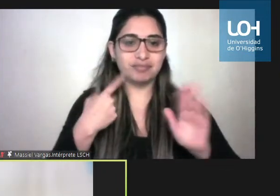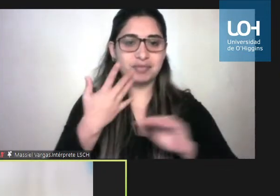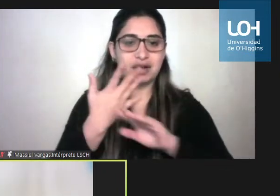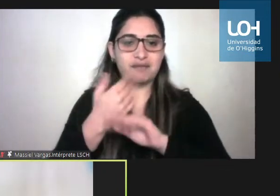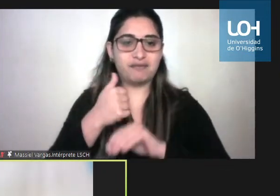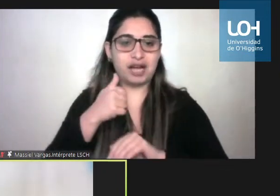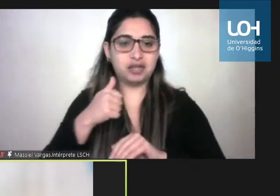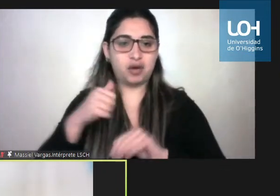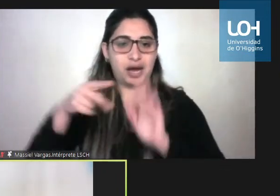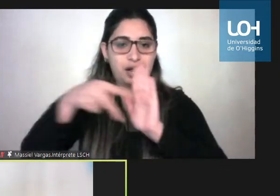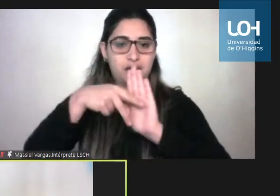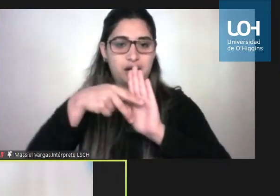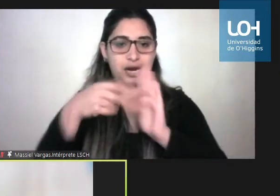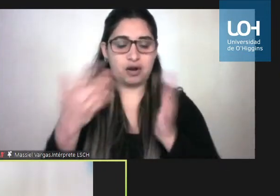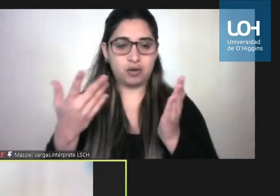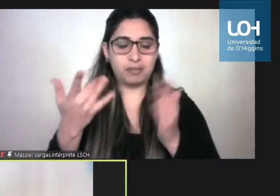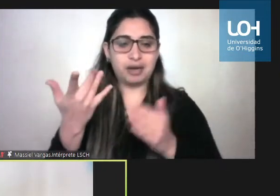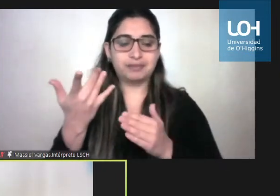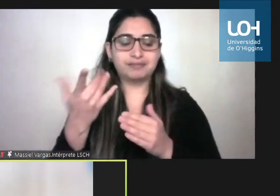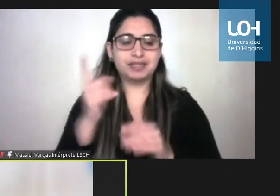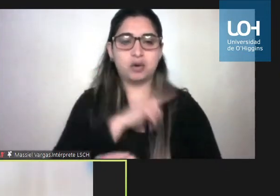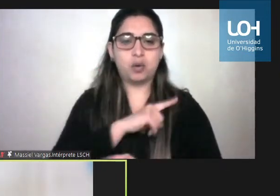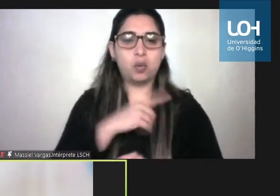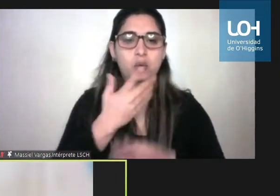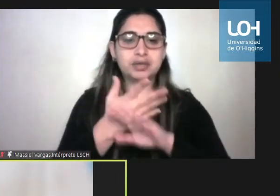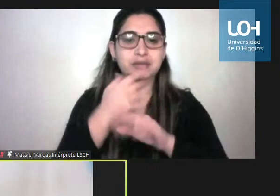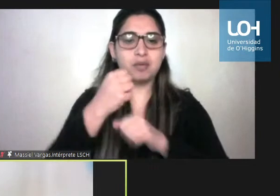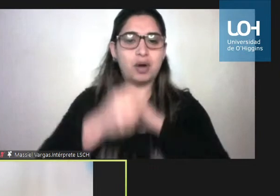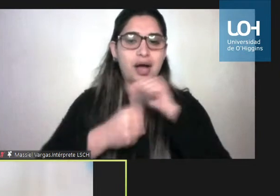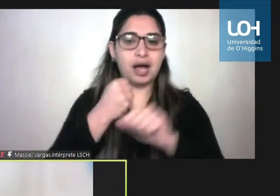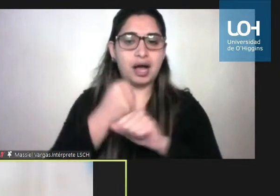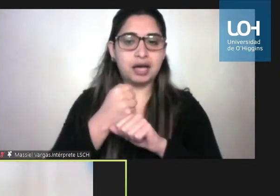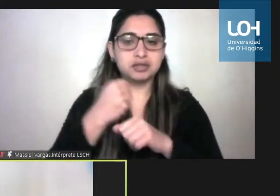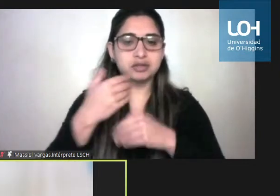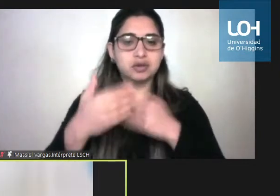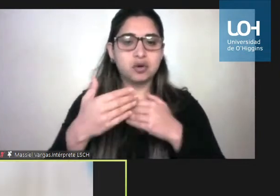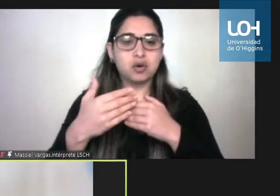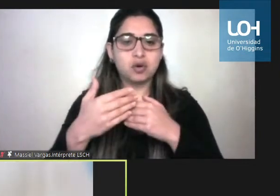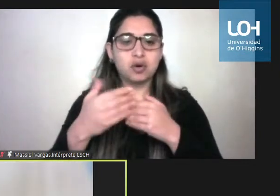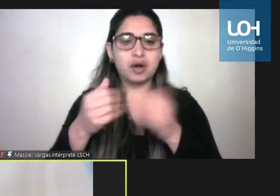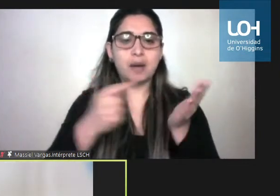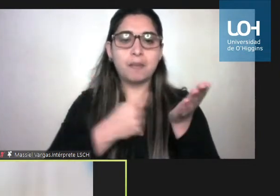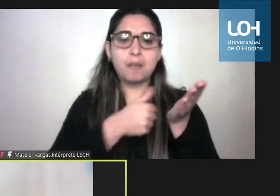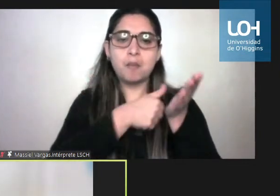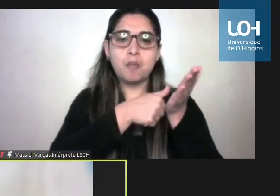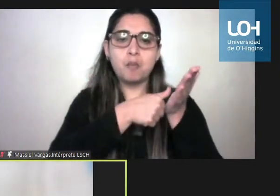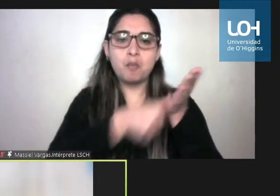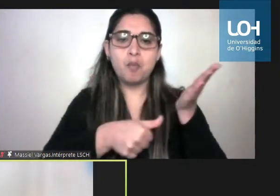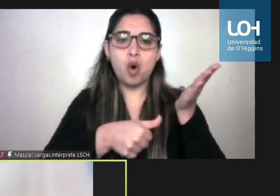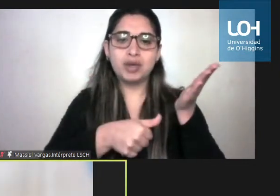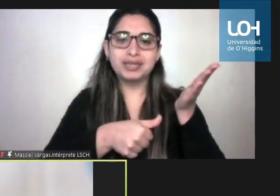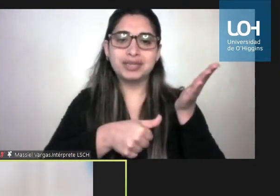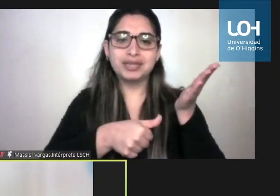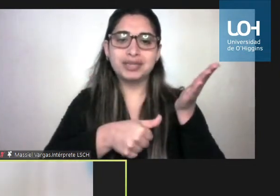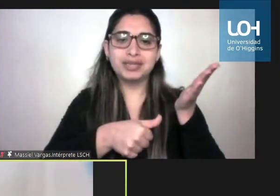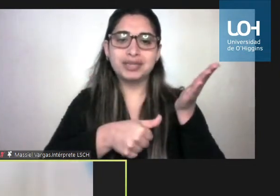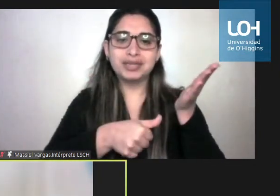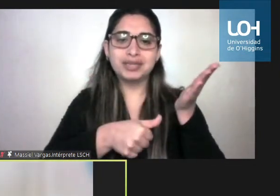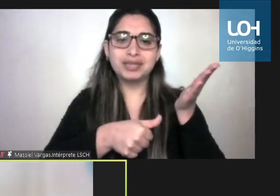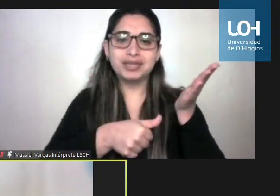ya desde estos últimos años las multas están asociadas a un cumplimiento anual